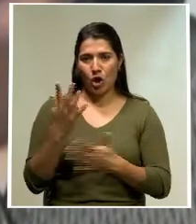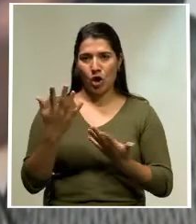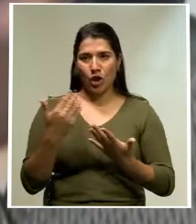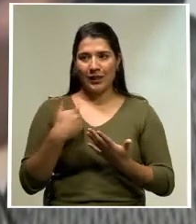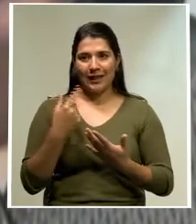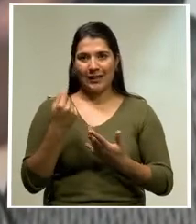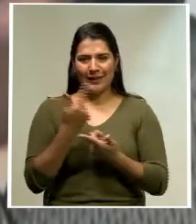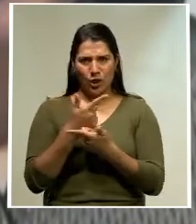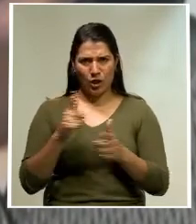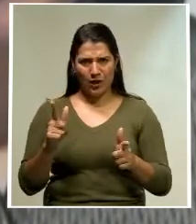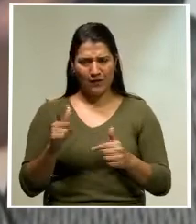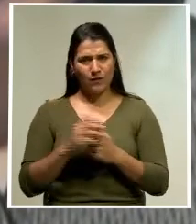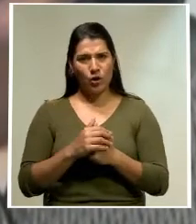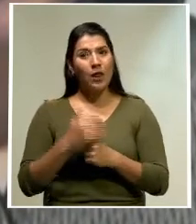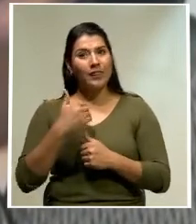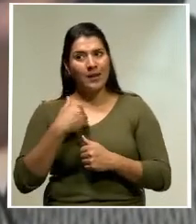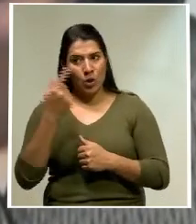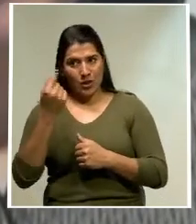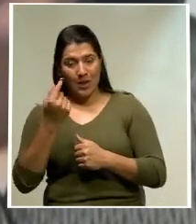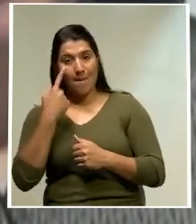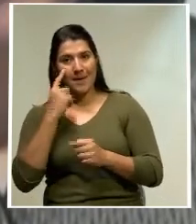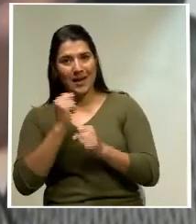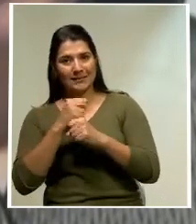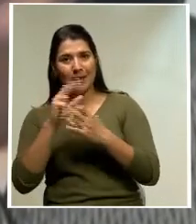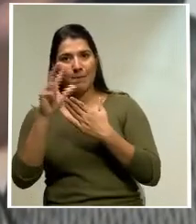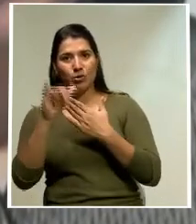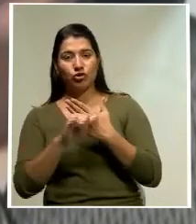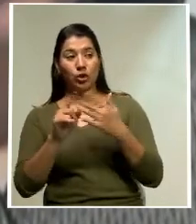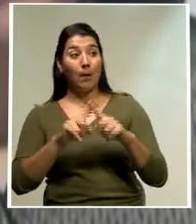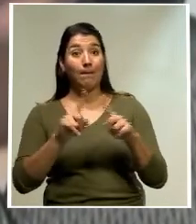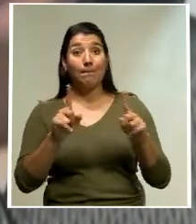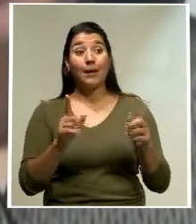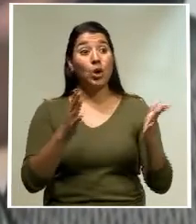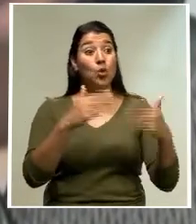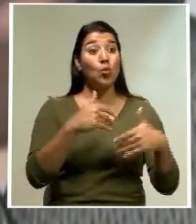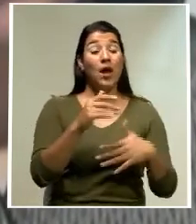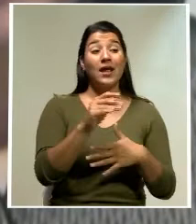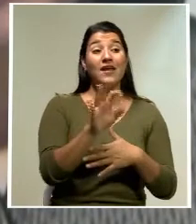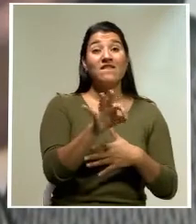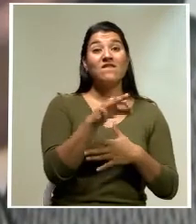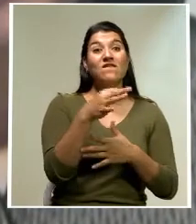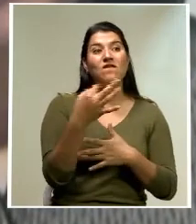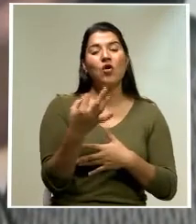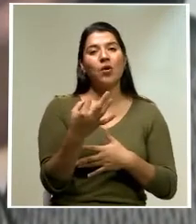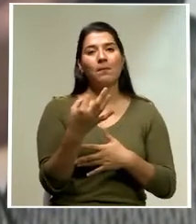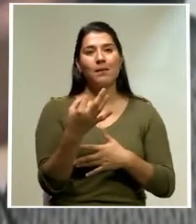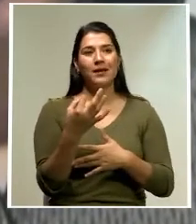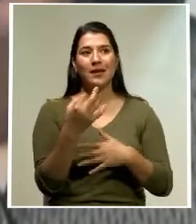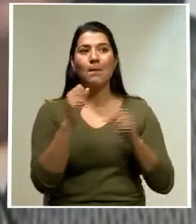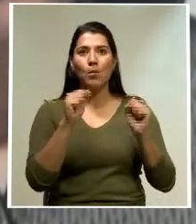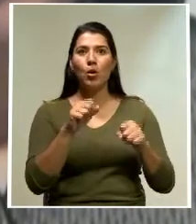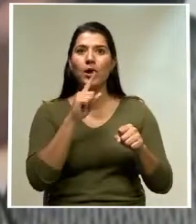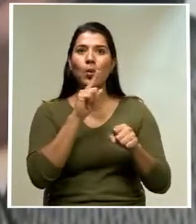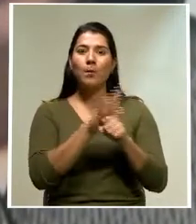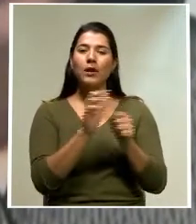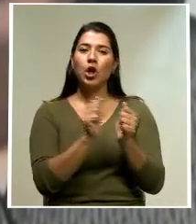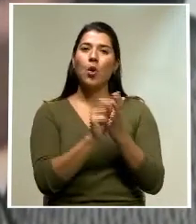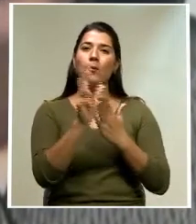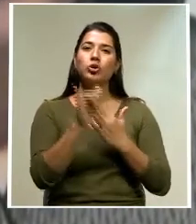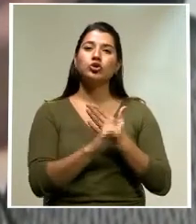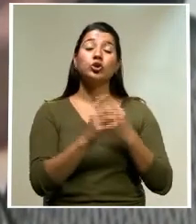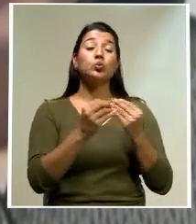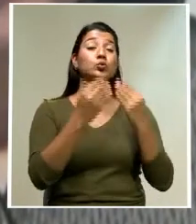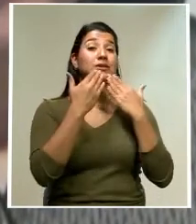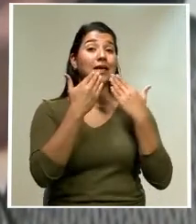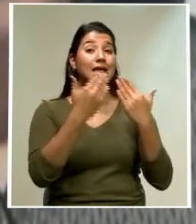dinero para construir las obras que necesitamos, pero no encontramos la manera de concretar esas obras. Muchísimas gracias, doña